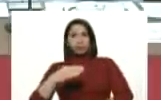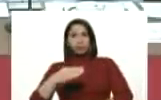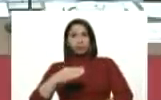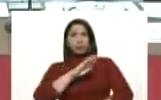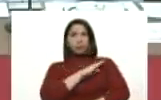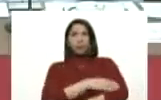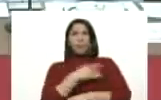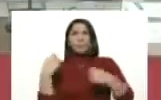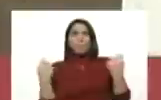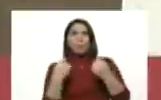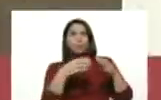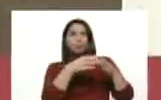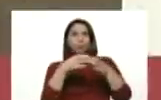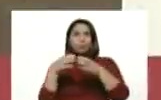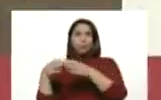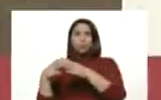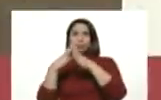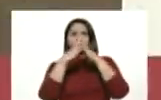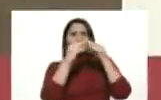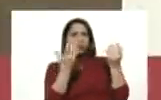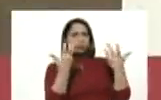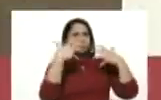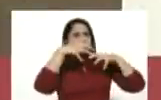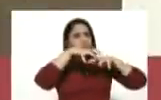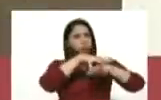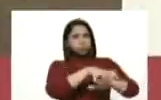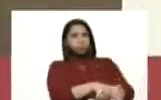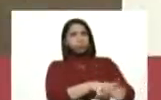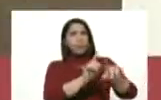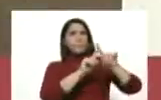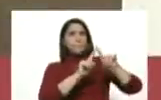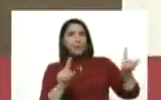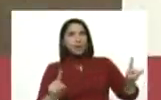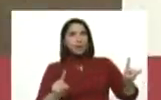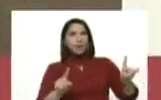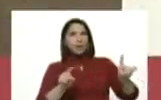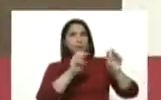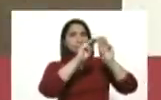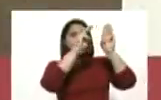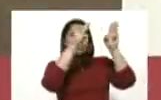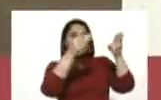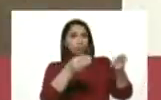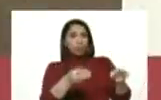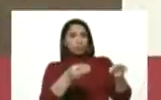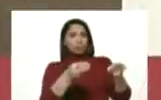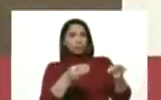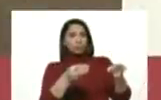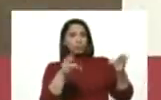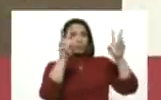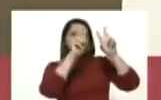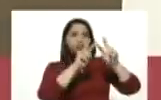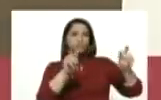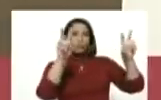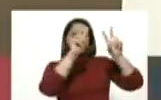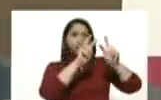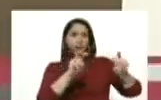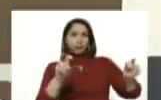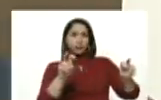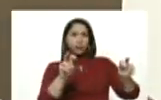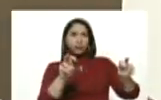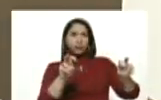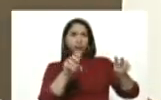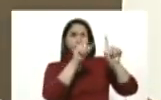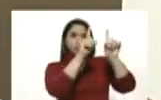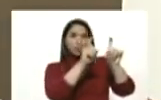Poder Popular organizado, todos articulados para este método de despistaje masivo y